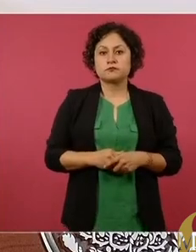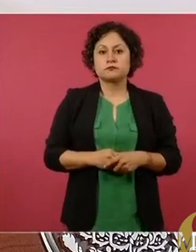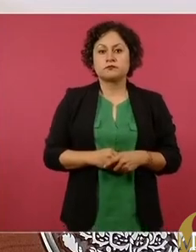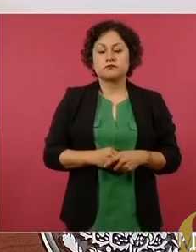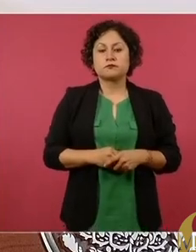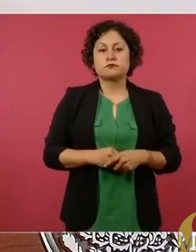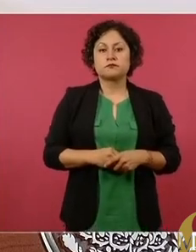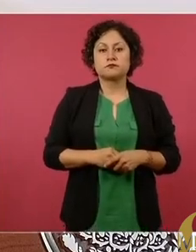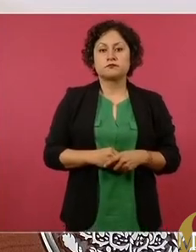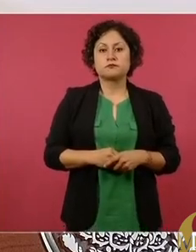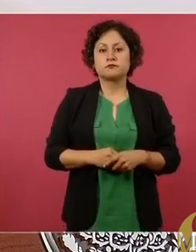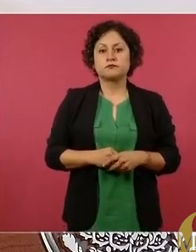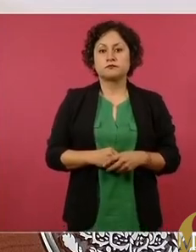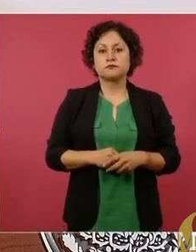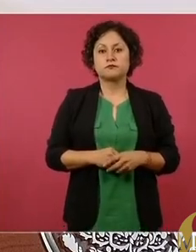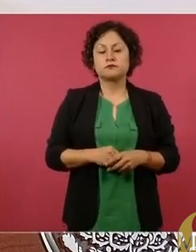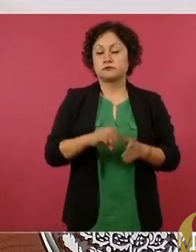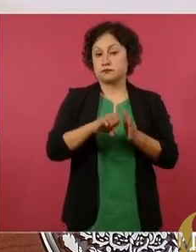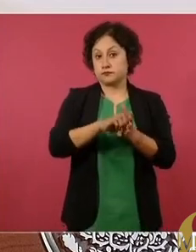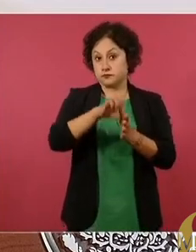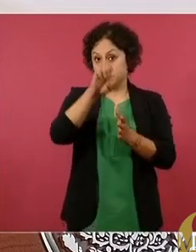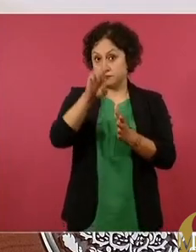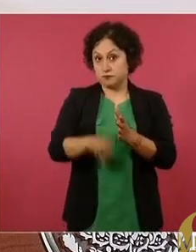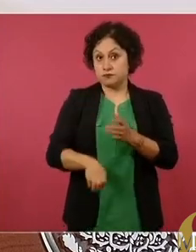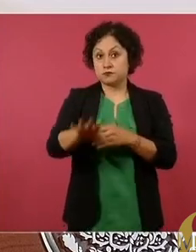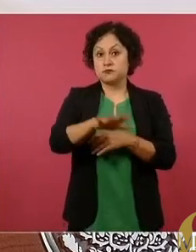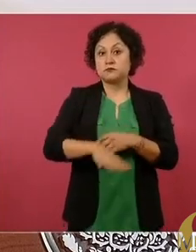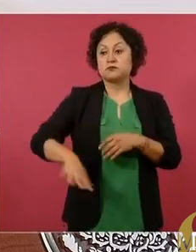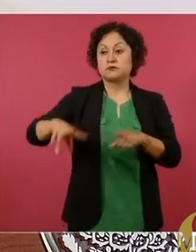parque de Aragón,